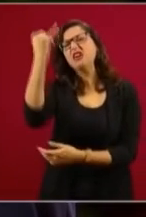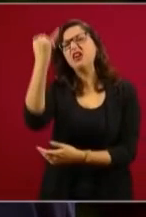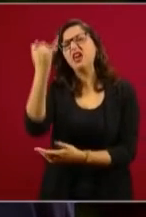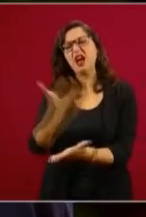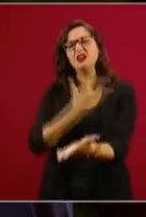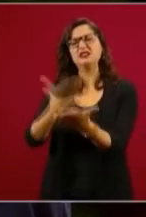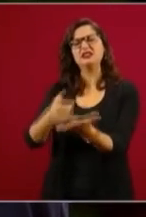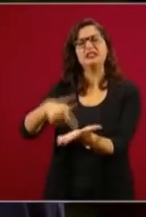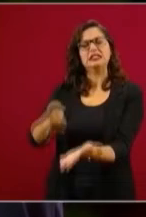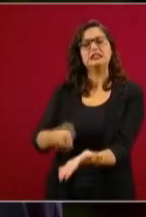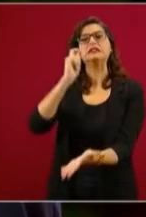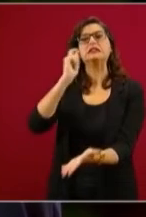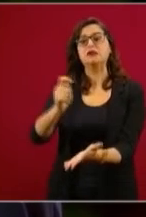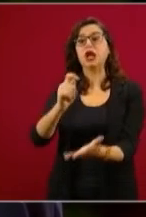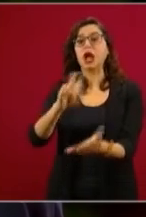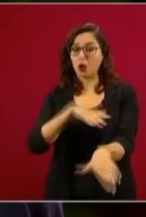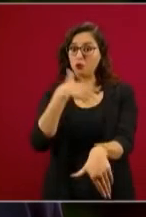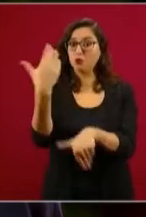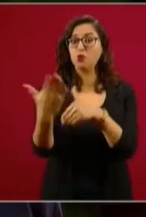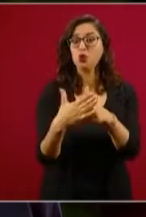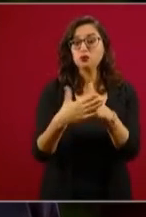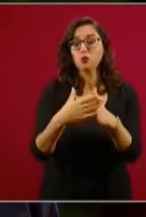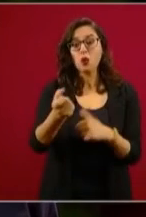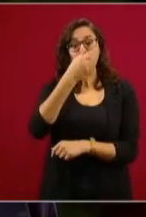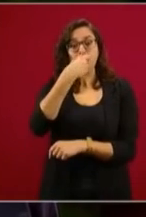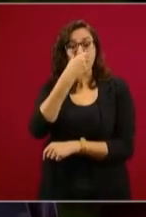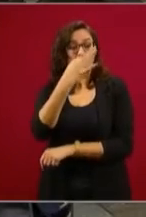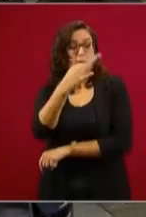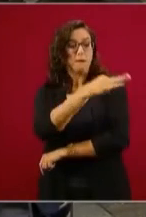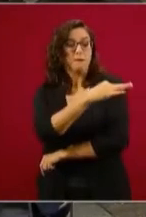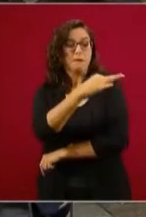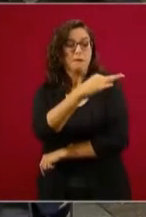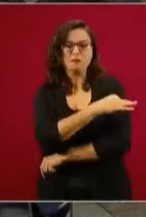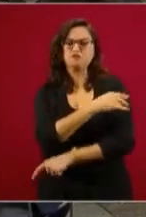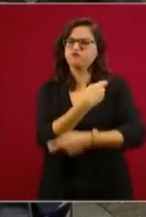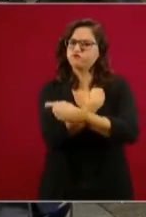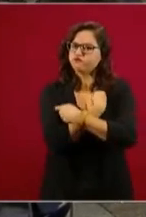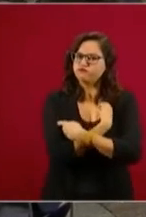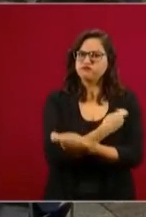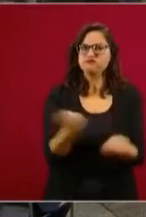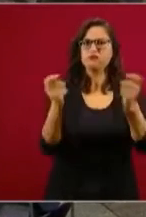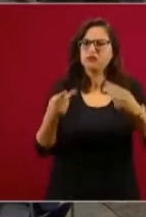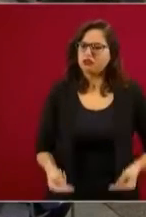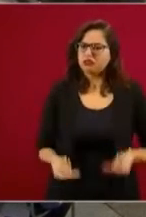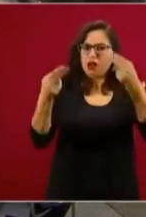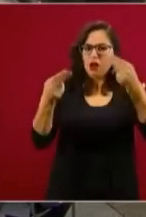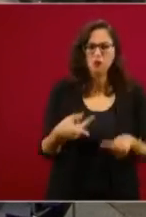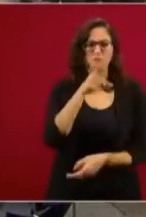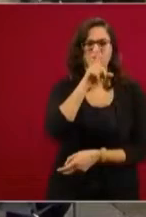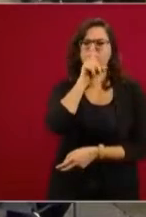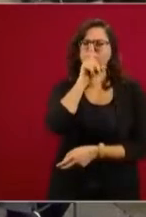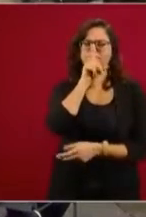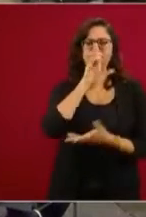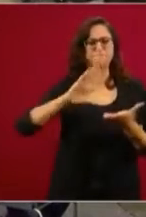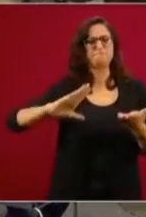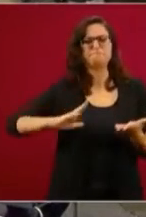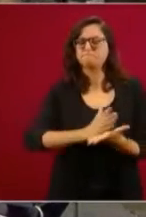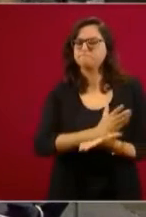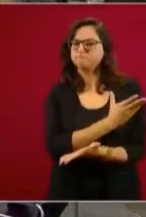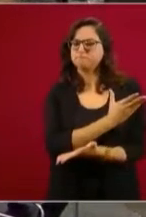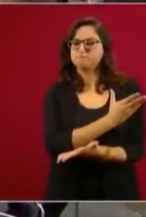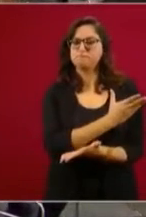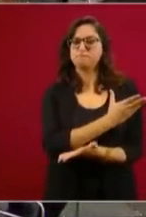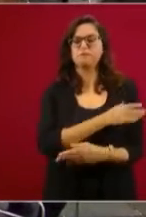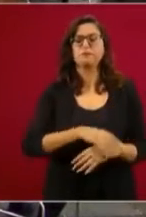cuentas era una invitación, pero me llamó la atención la arrogancia. O el emplear la palabra arrogancia, pues me da la impresión o hace